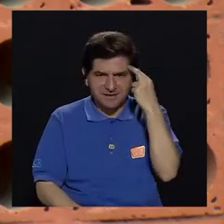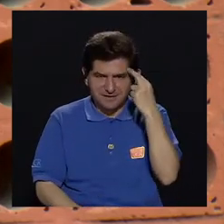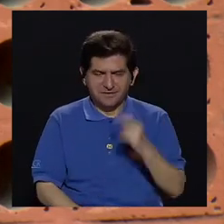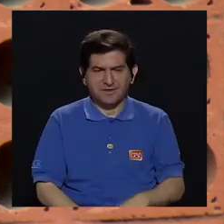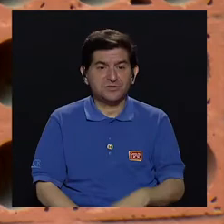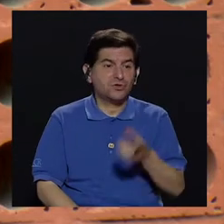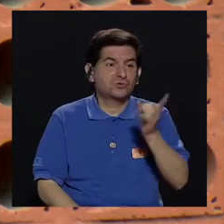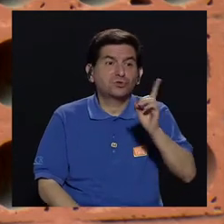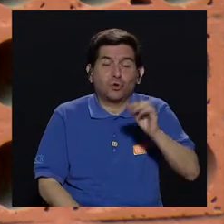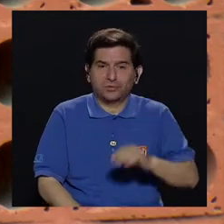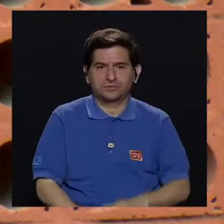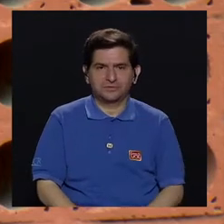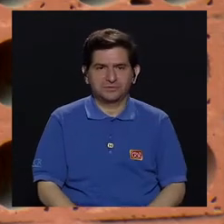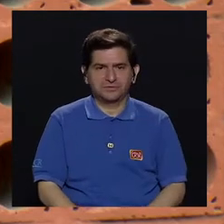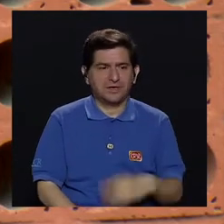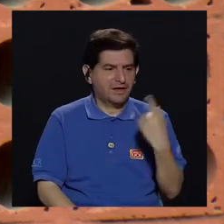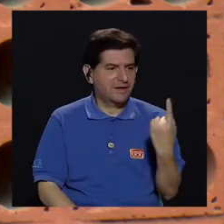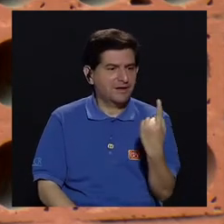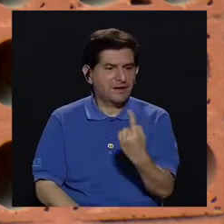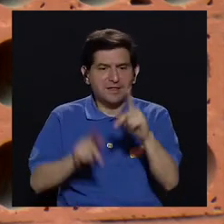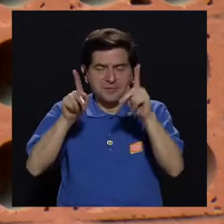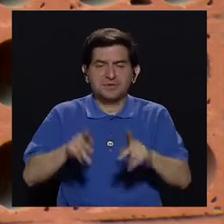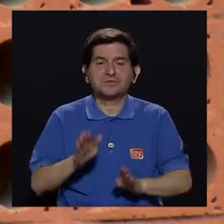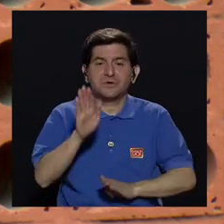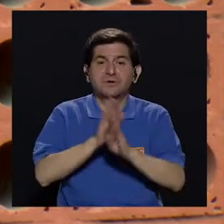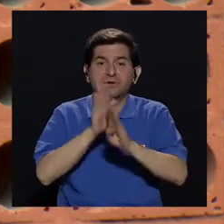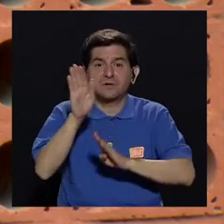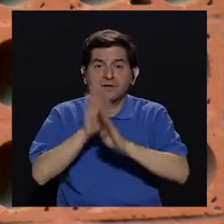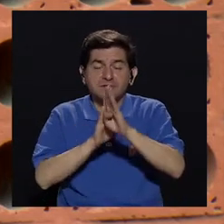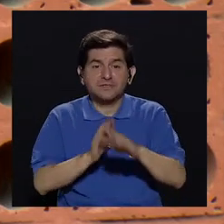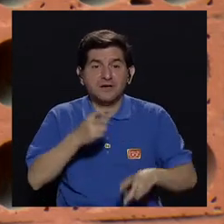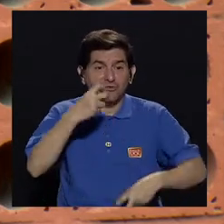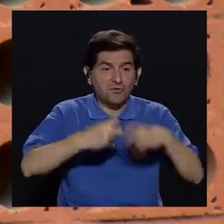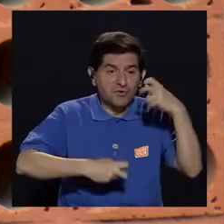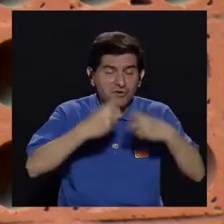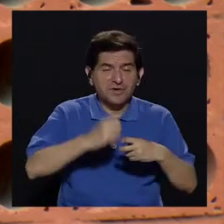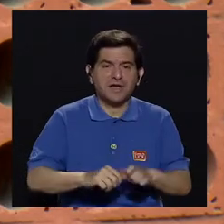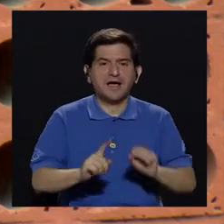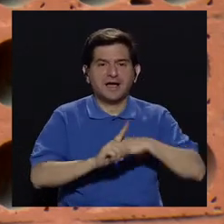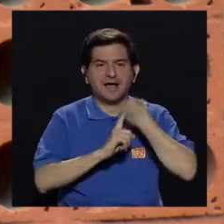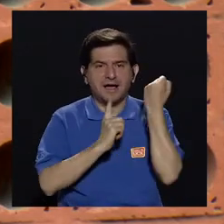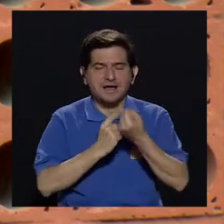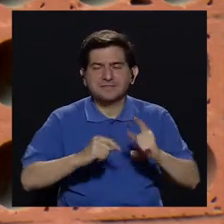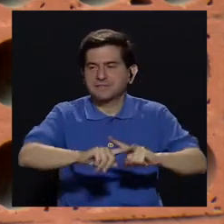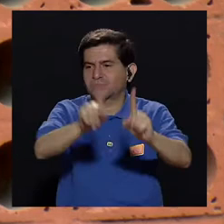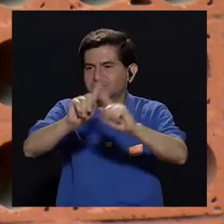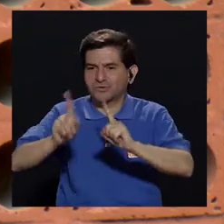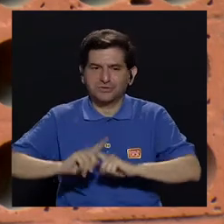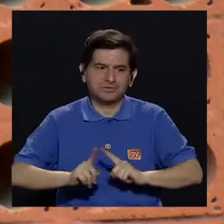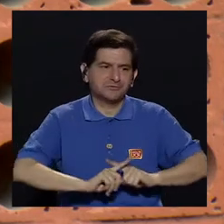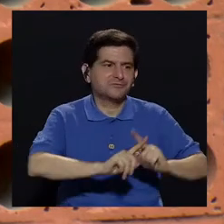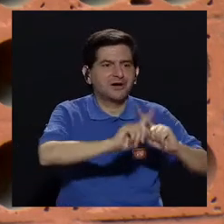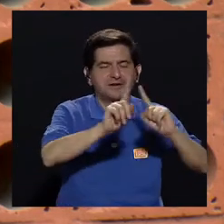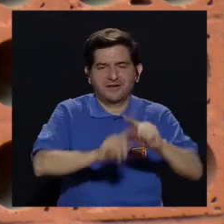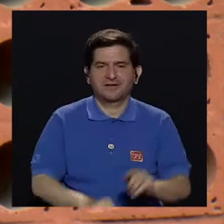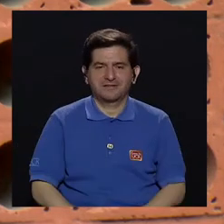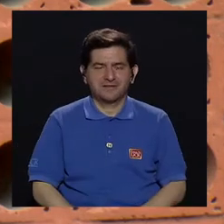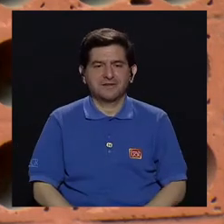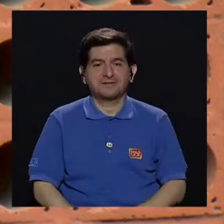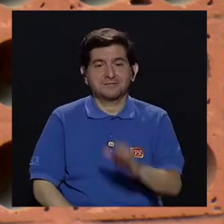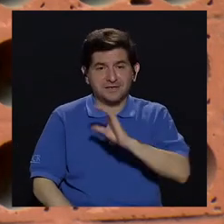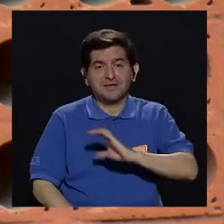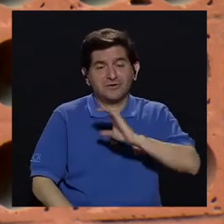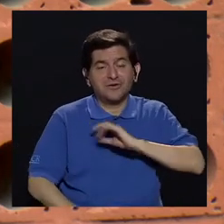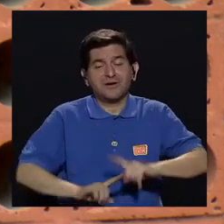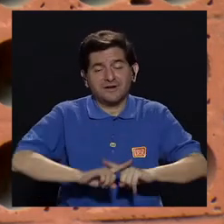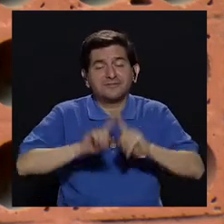determinante de dónde, porque cada uno de nosotros va a desarrollar esas crisis a eventos totalmente diferentes y a